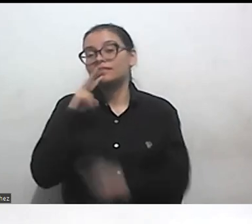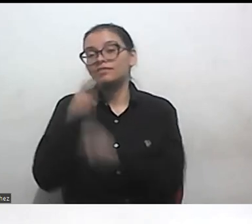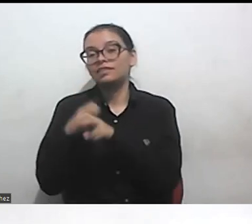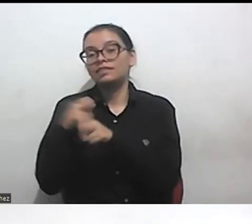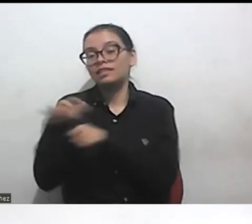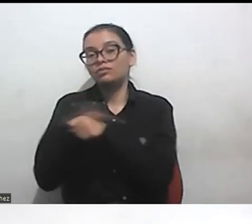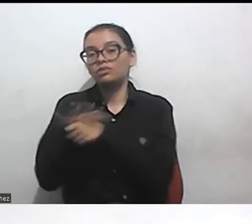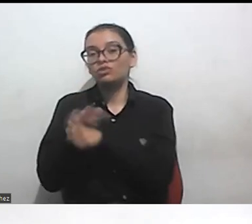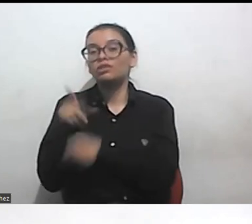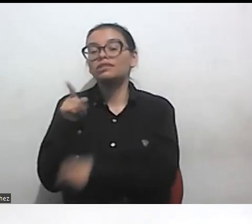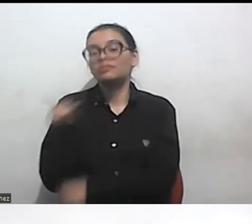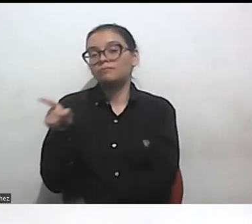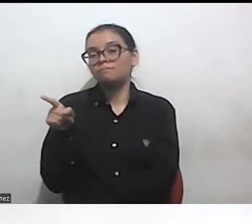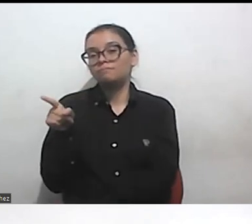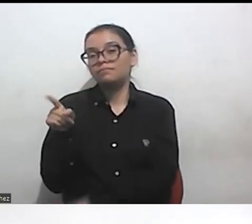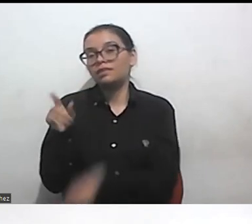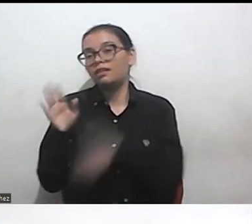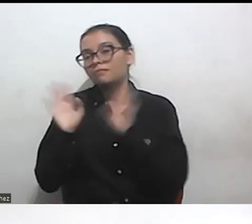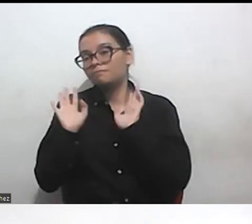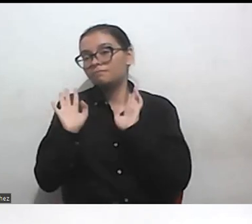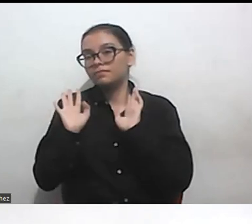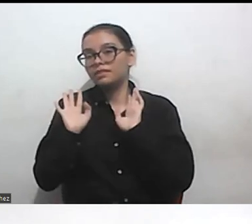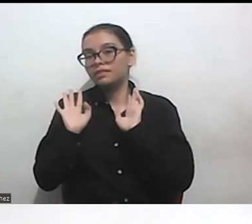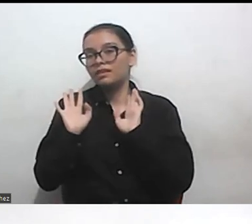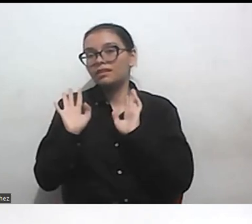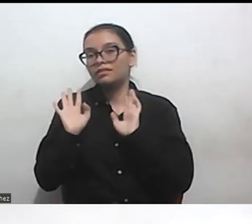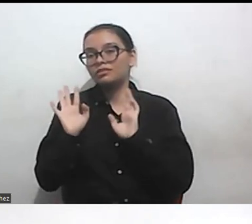yo creo que dejaría ahí pues como frente al tema de las